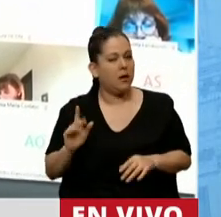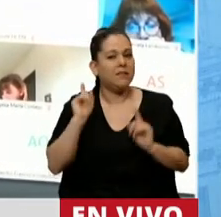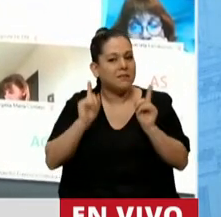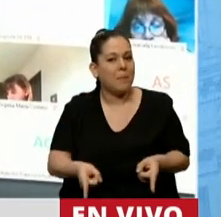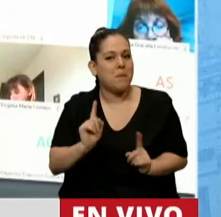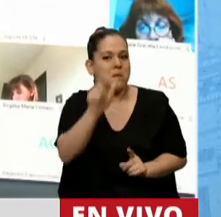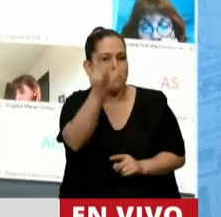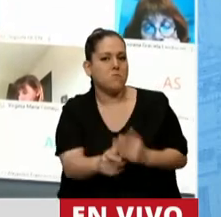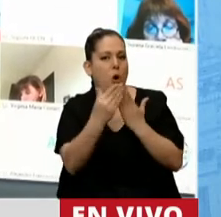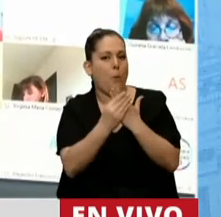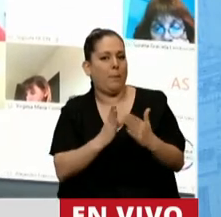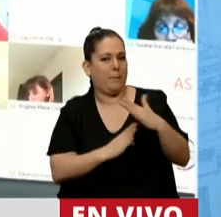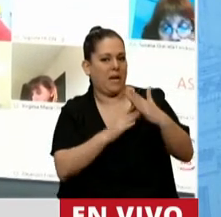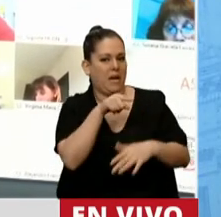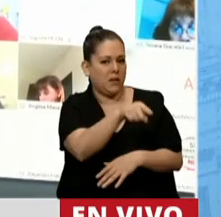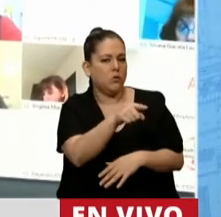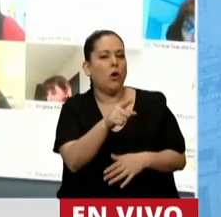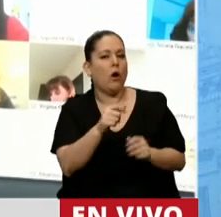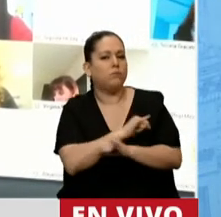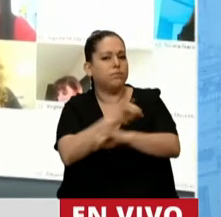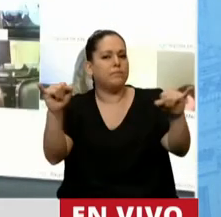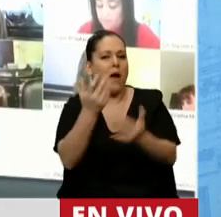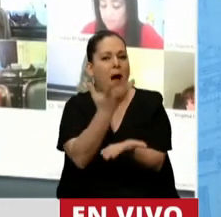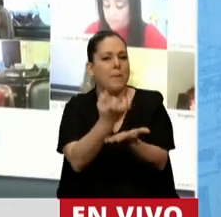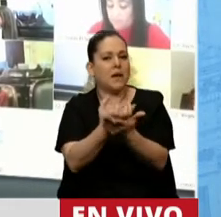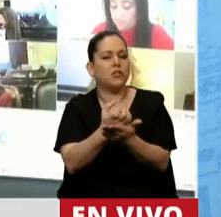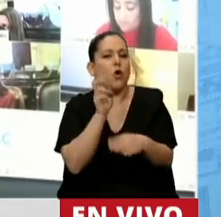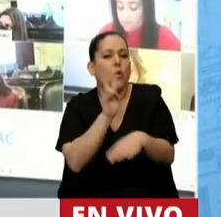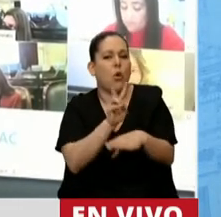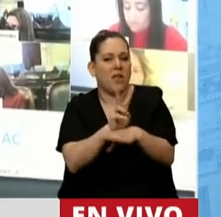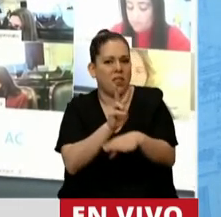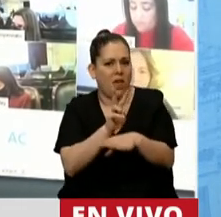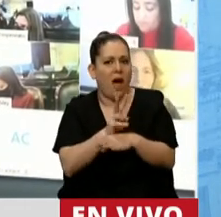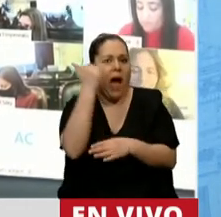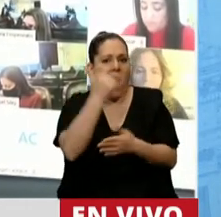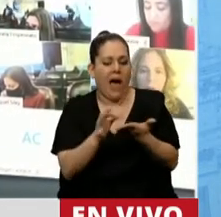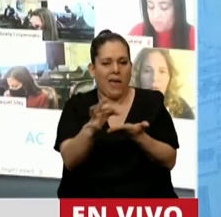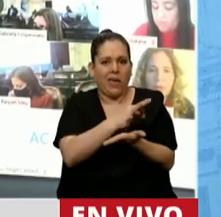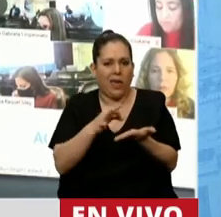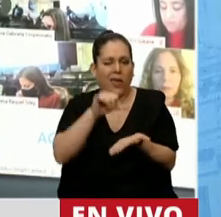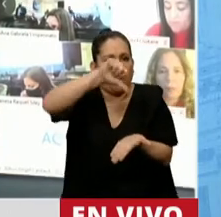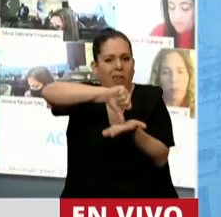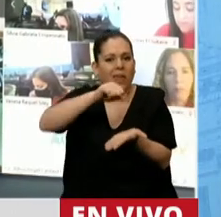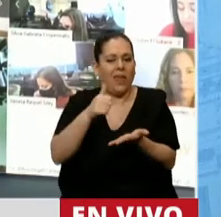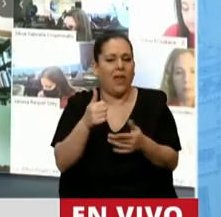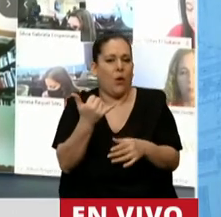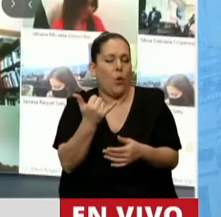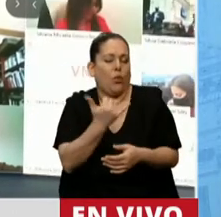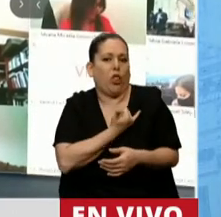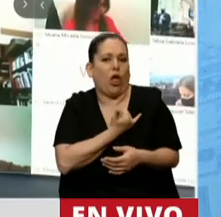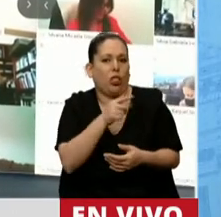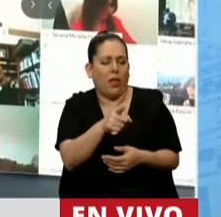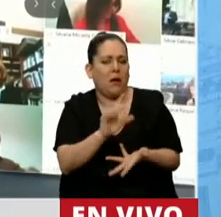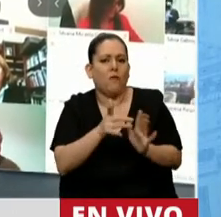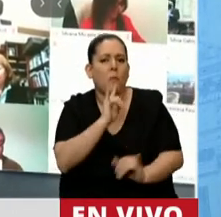cuando lanzan la aplicación Cuidar, que tiene un sistema de geolocalización, que ni siquiera ha intervenido este Congreso para ver cómo